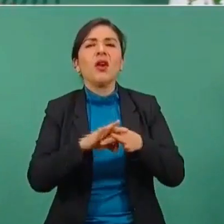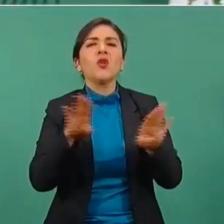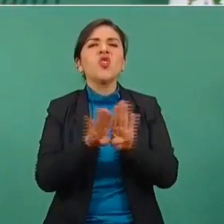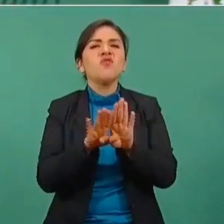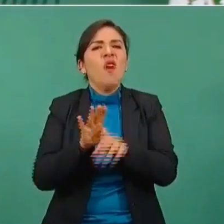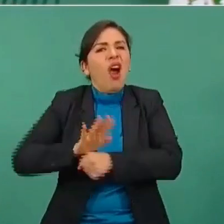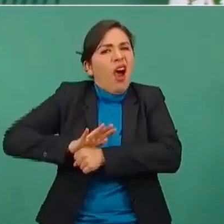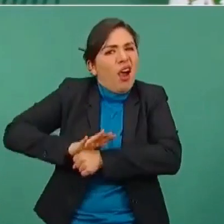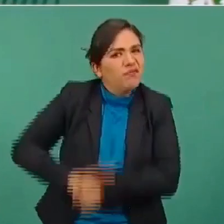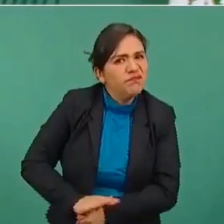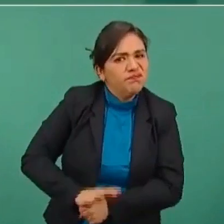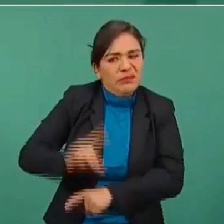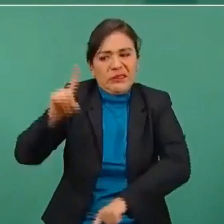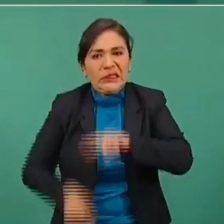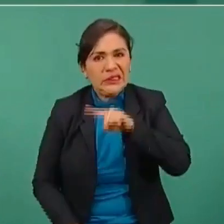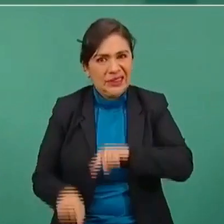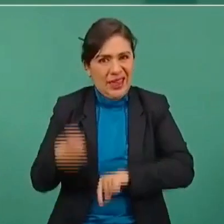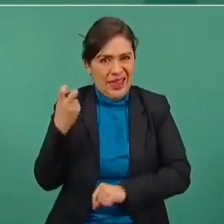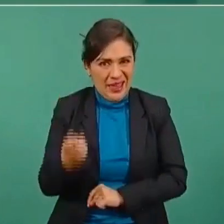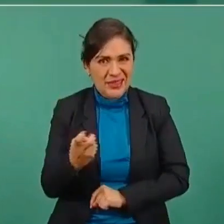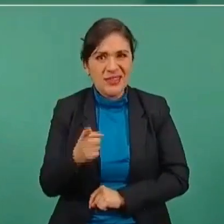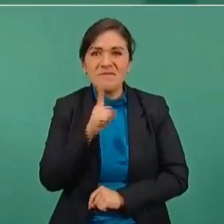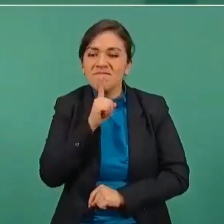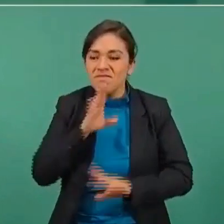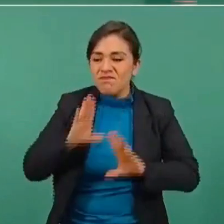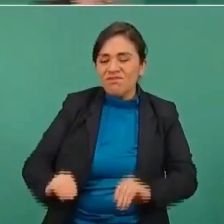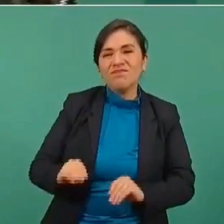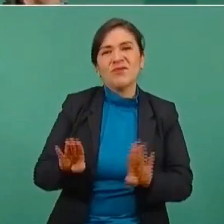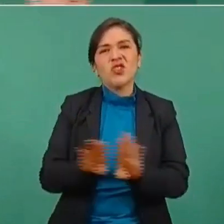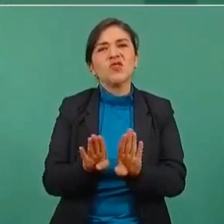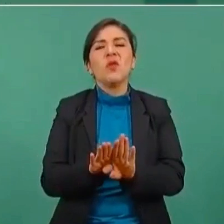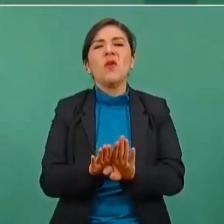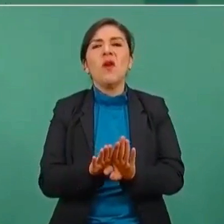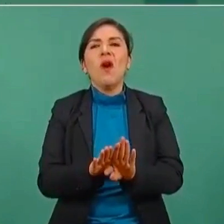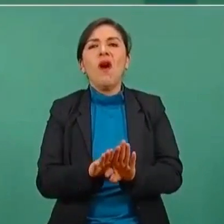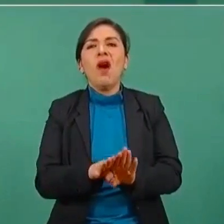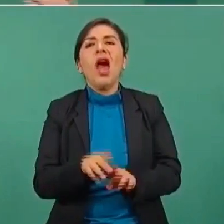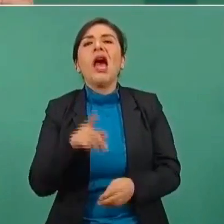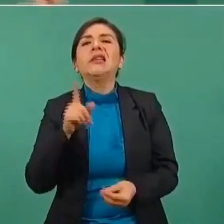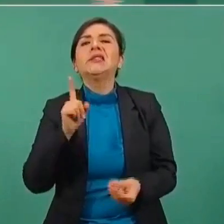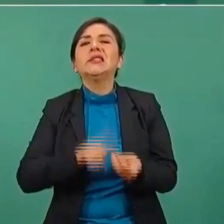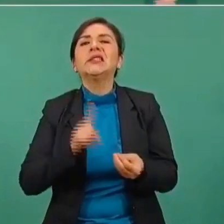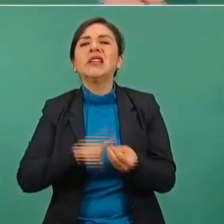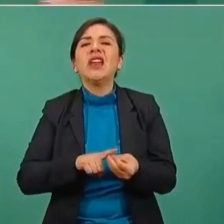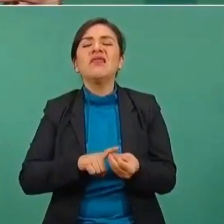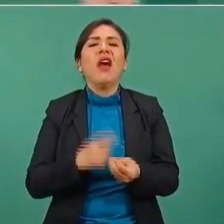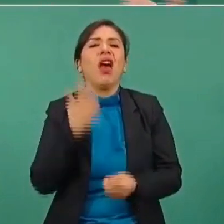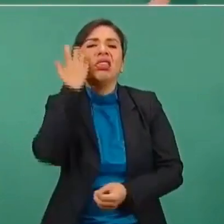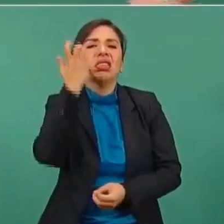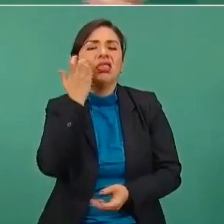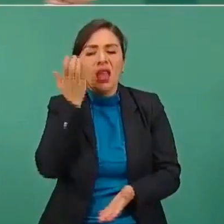opresión y con quien invade